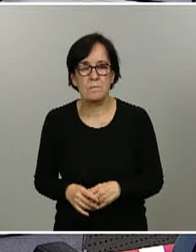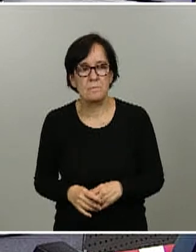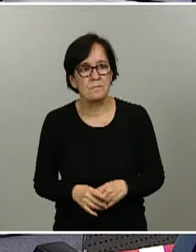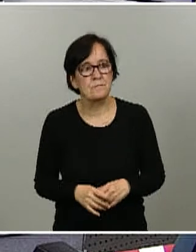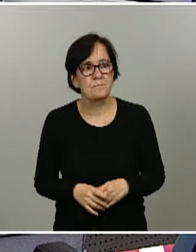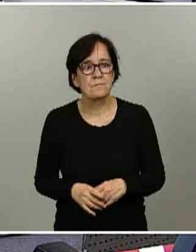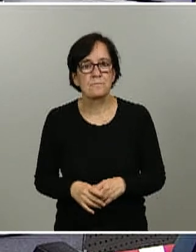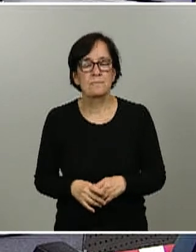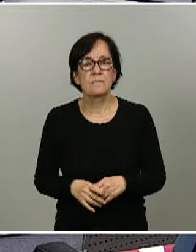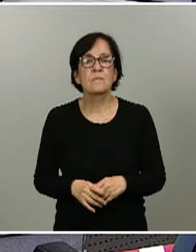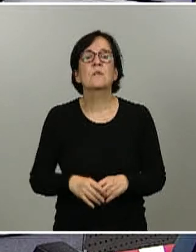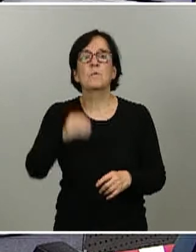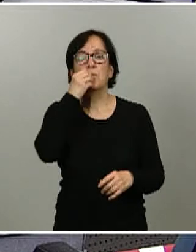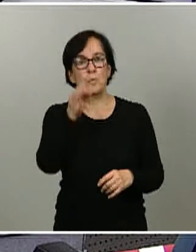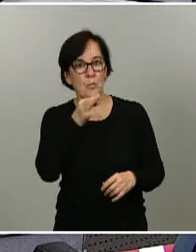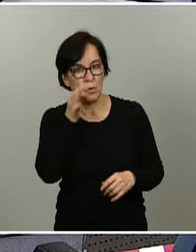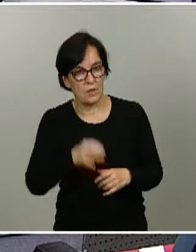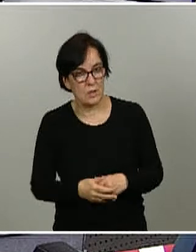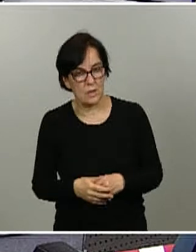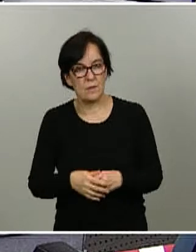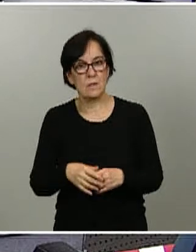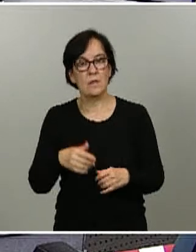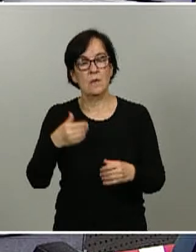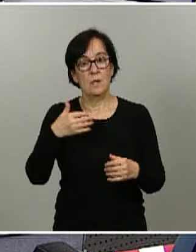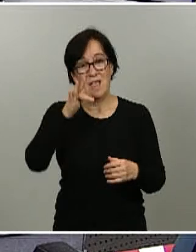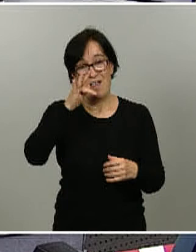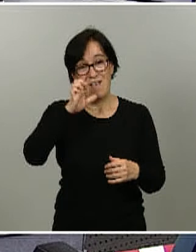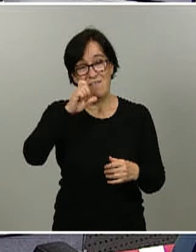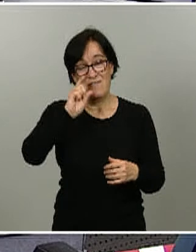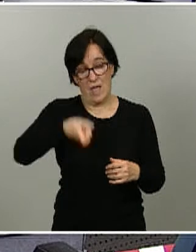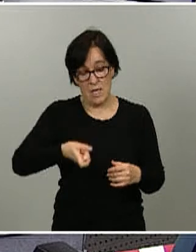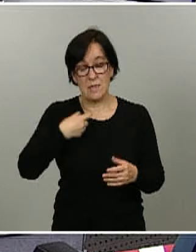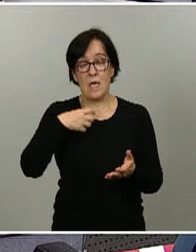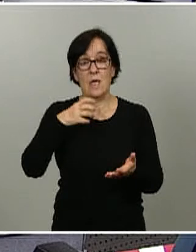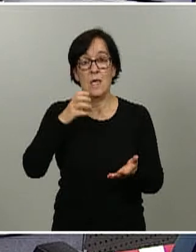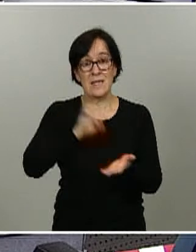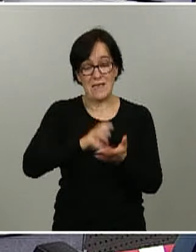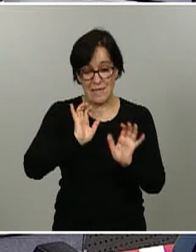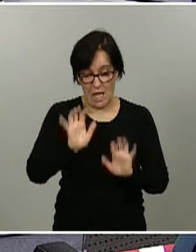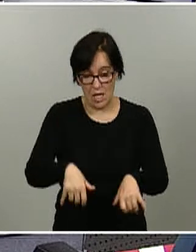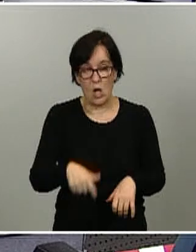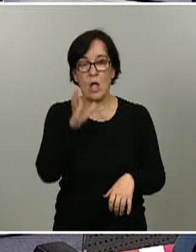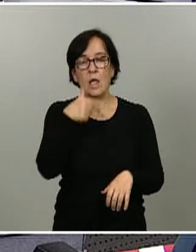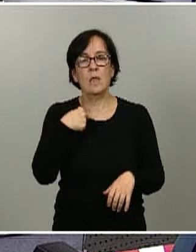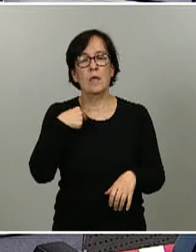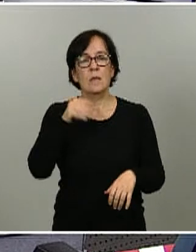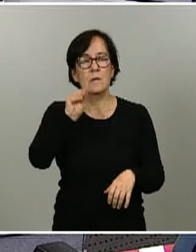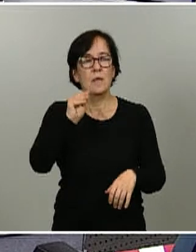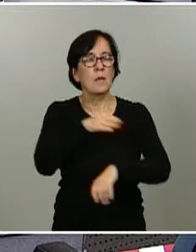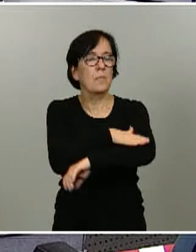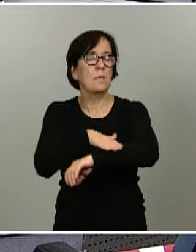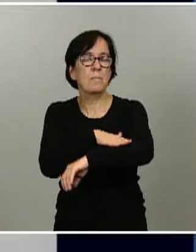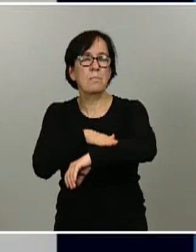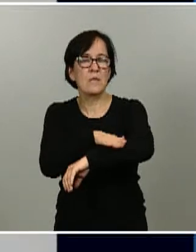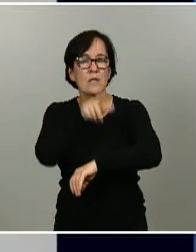Hola buenas tardes soy Félix Oliva de Tribuna Grupo de Castilla y León mis preguntas van para el ministro Salvador Illa